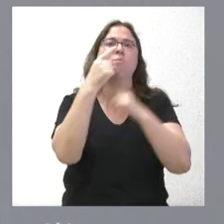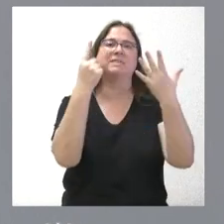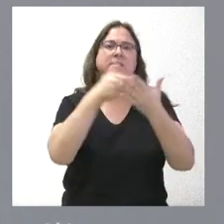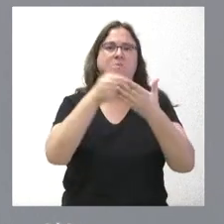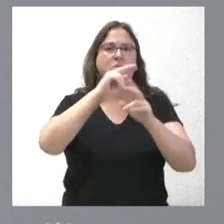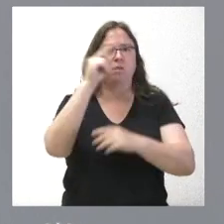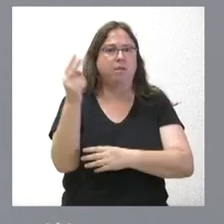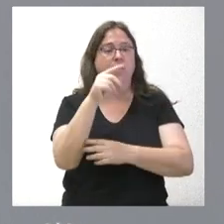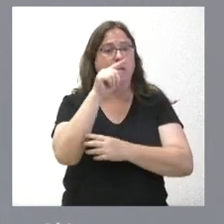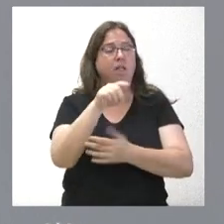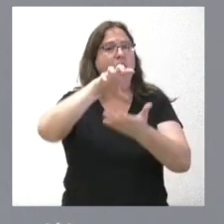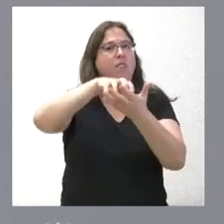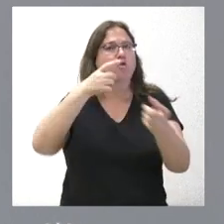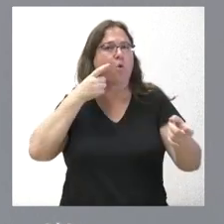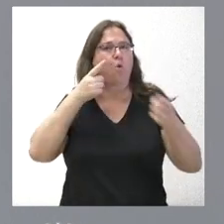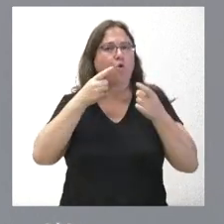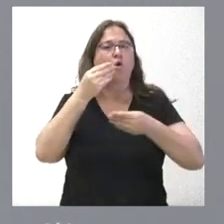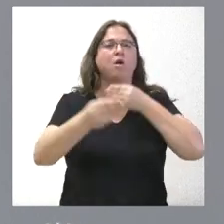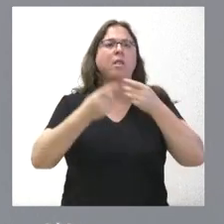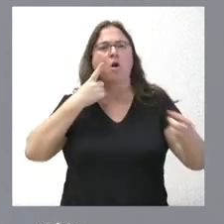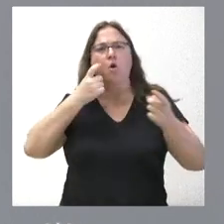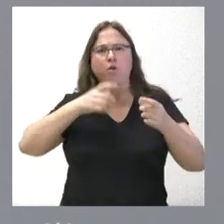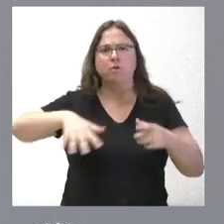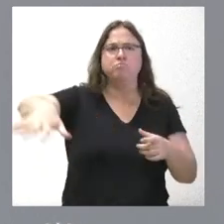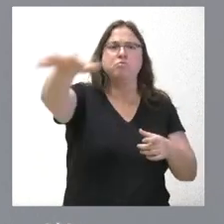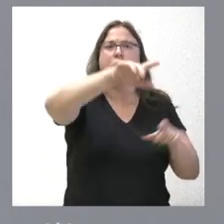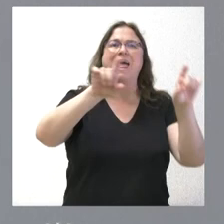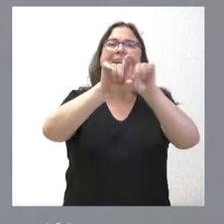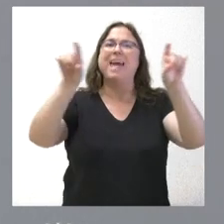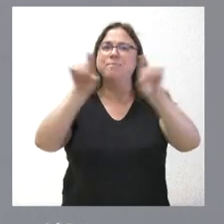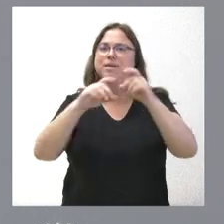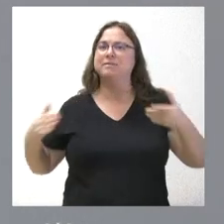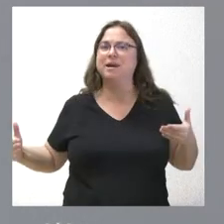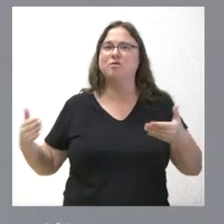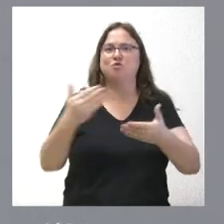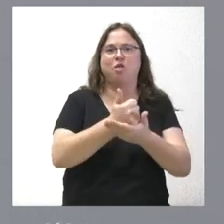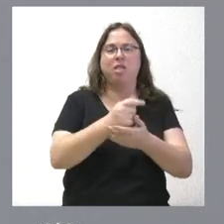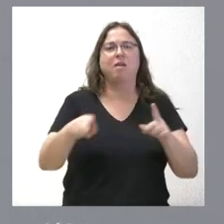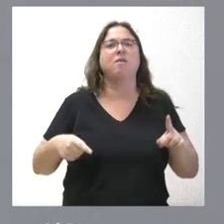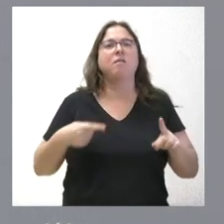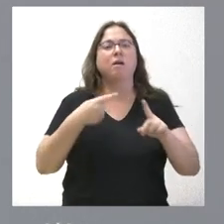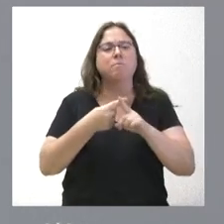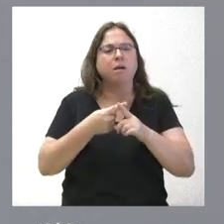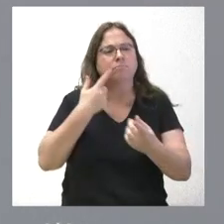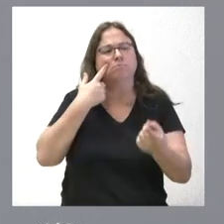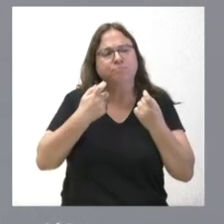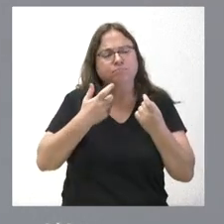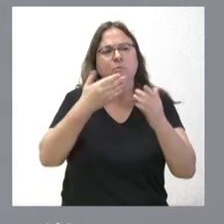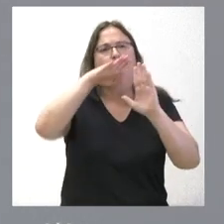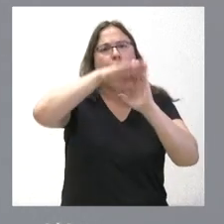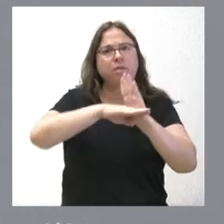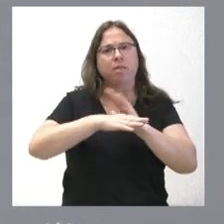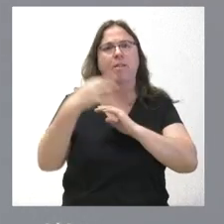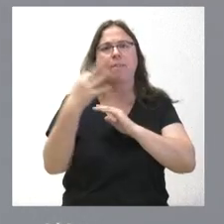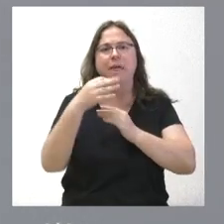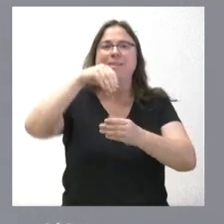Este centro de control va a permitir la coordinación con todas las empresas concesionarias y la verificación de las condiciones que se deben dar